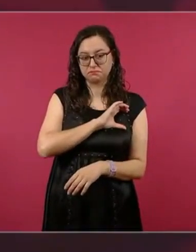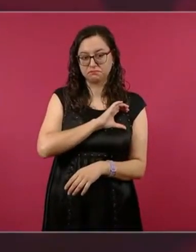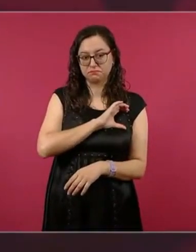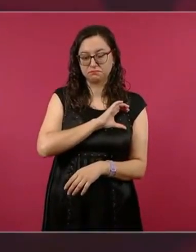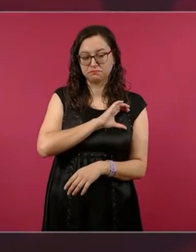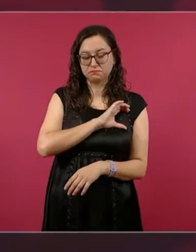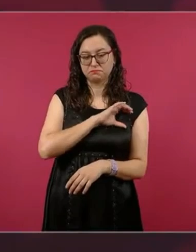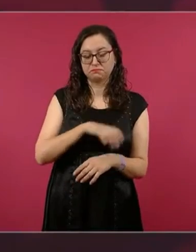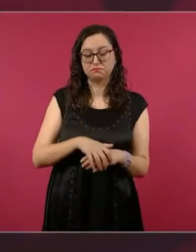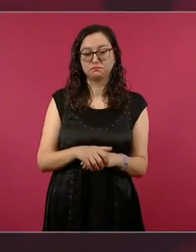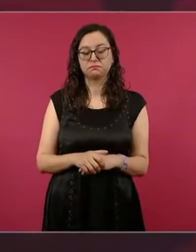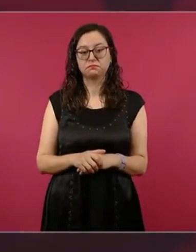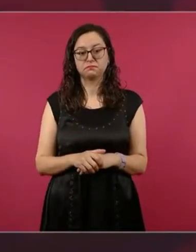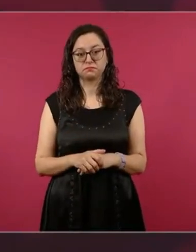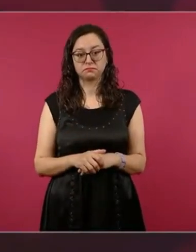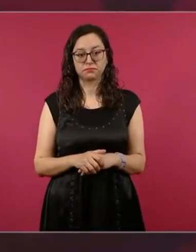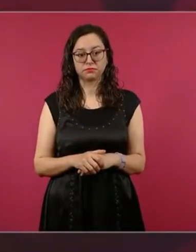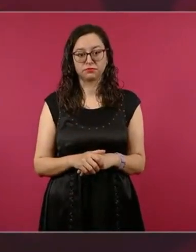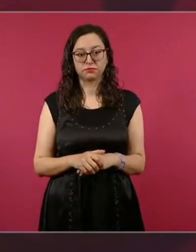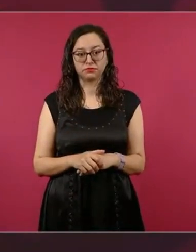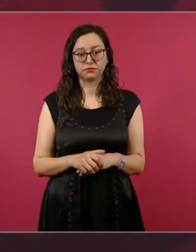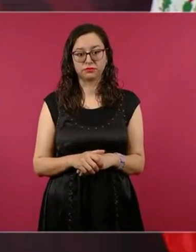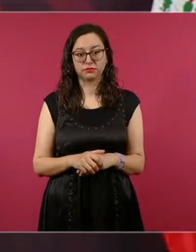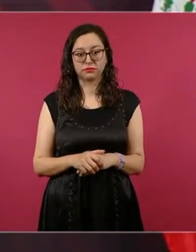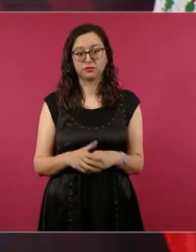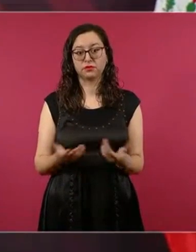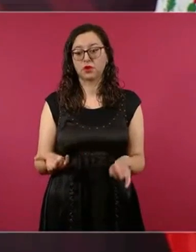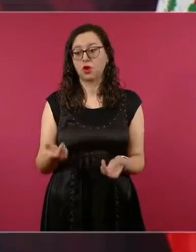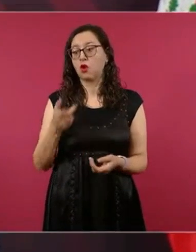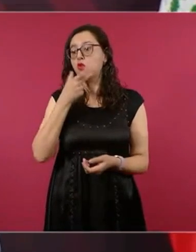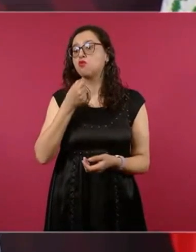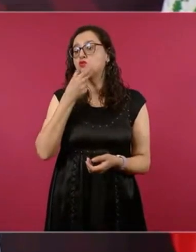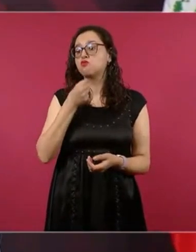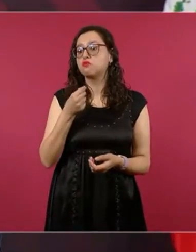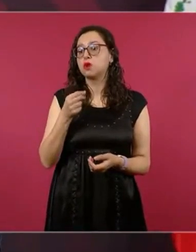Luis Donaldo Colosio,